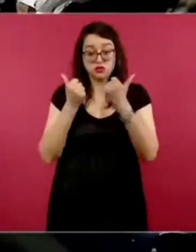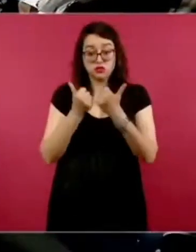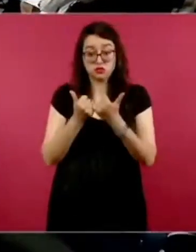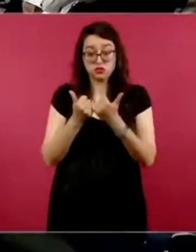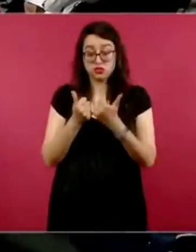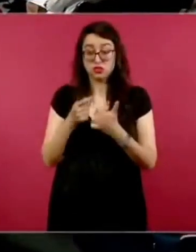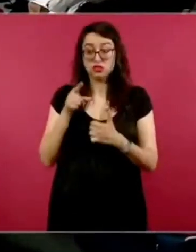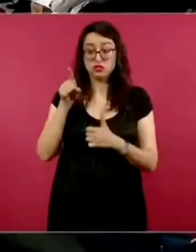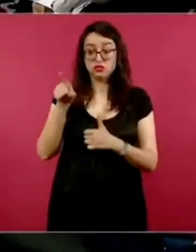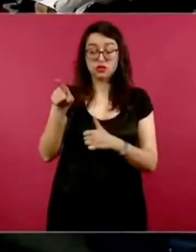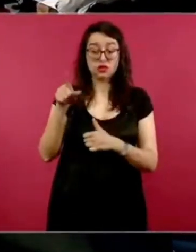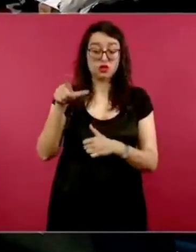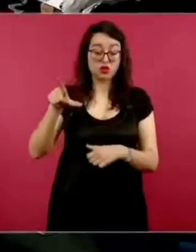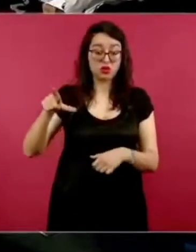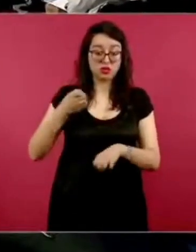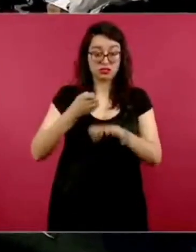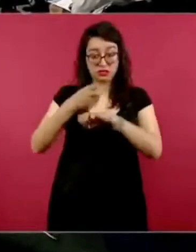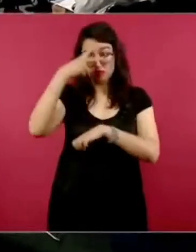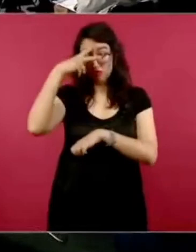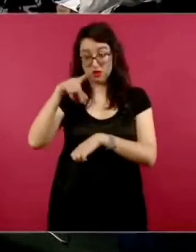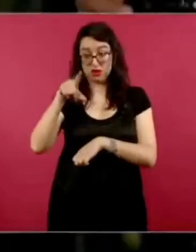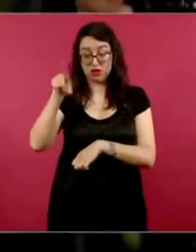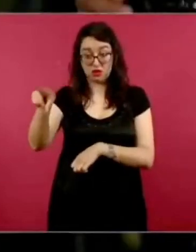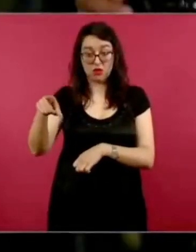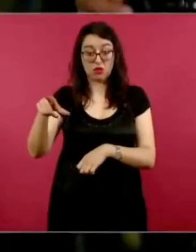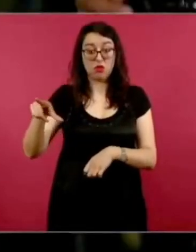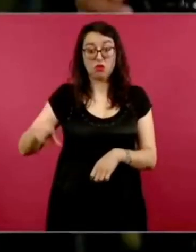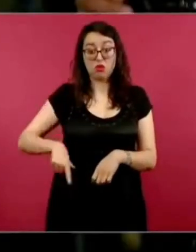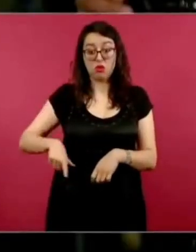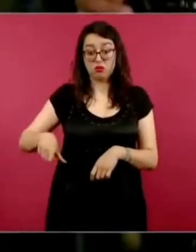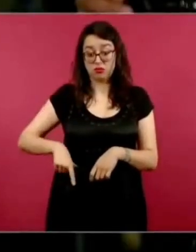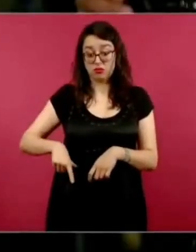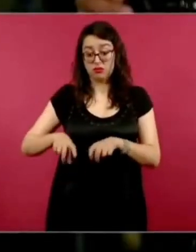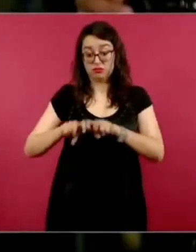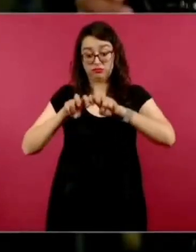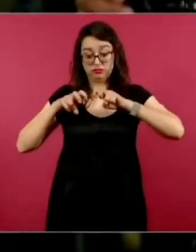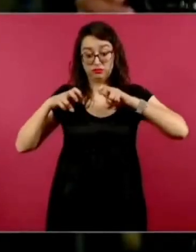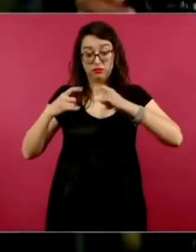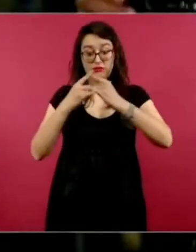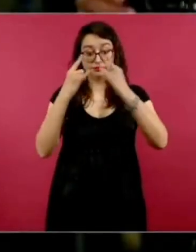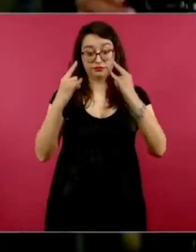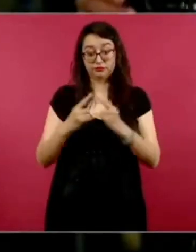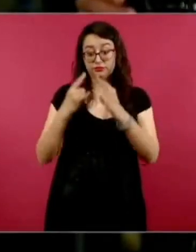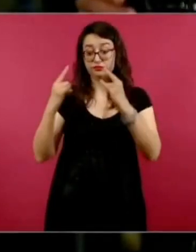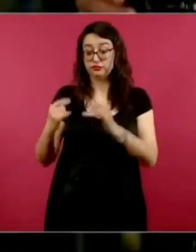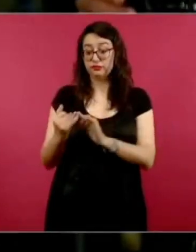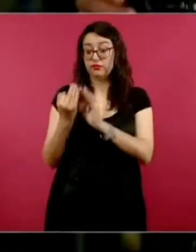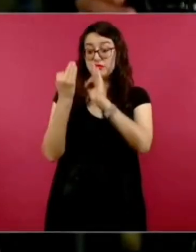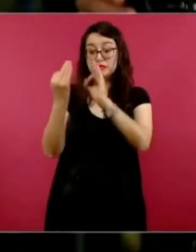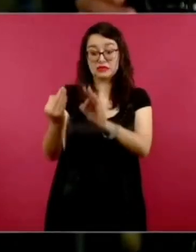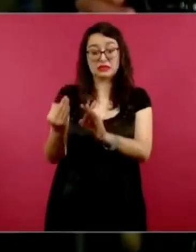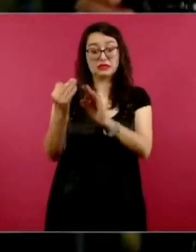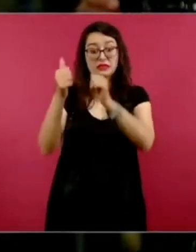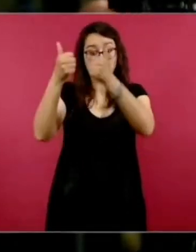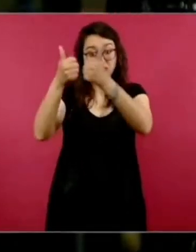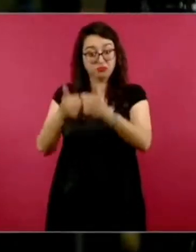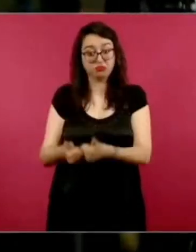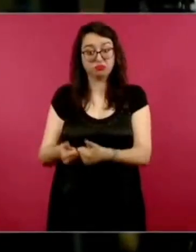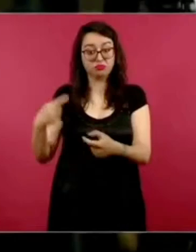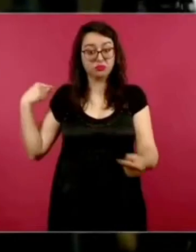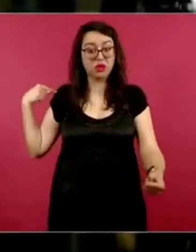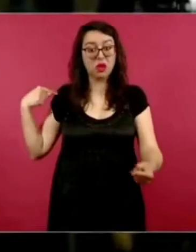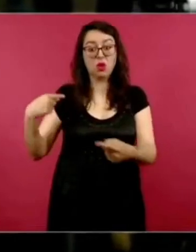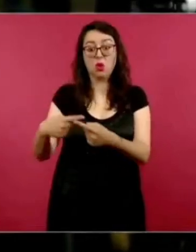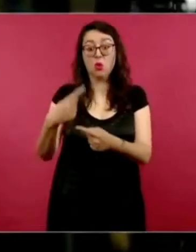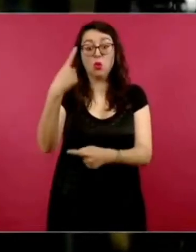frente a Palacio de Gobierno del Estado de México. Se instalaron frente a Palacio el 1 de junio de 2023, aún durante la administración del exgobernador